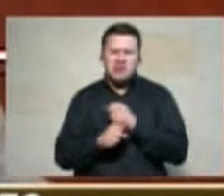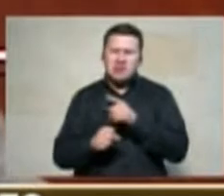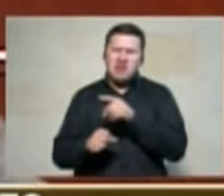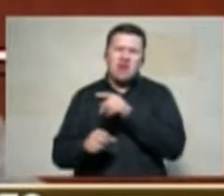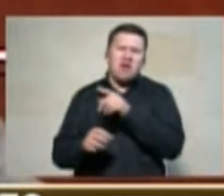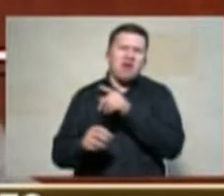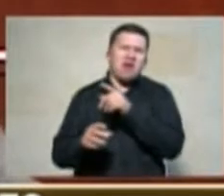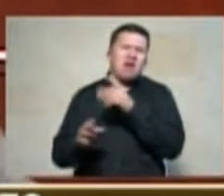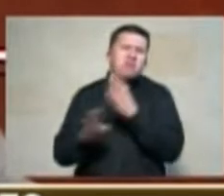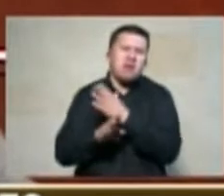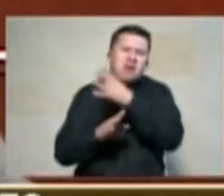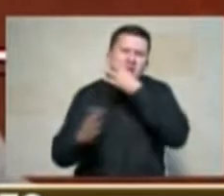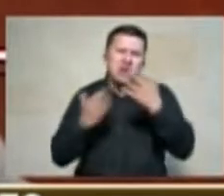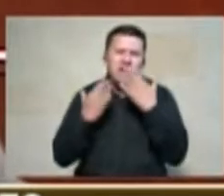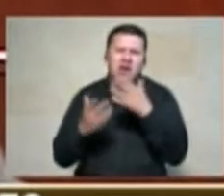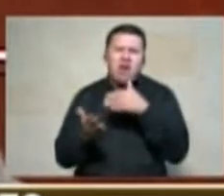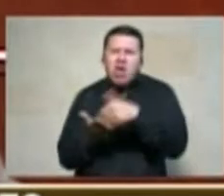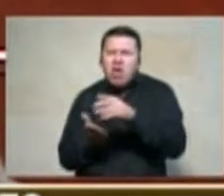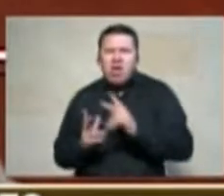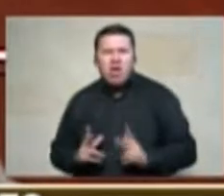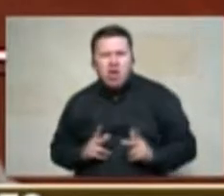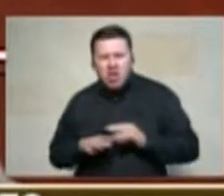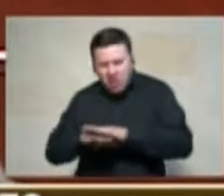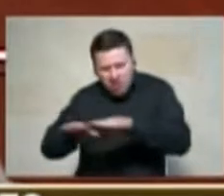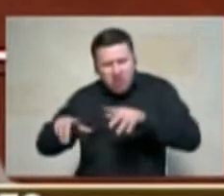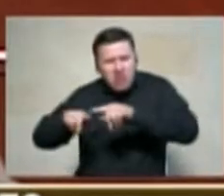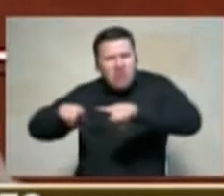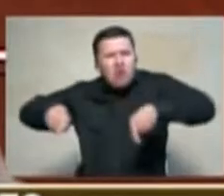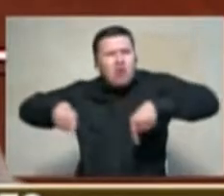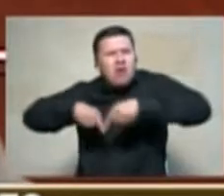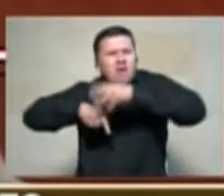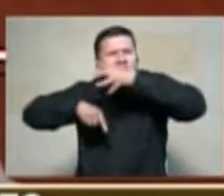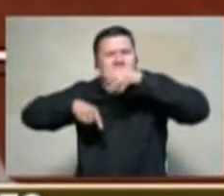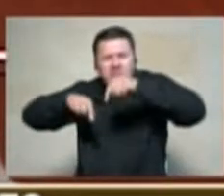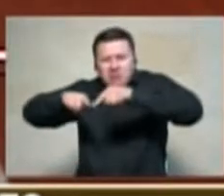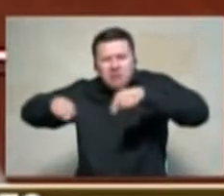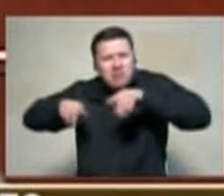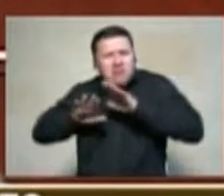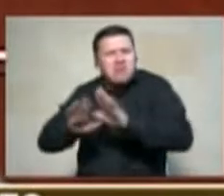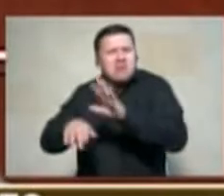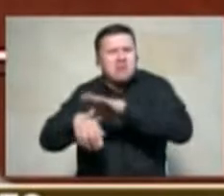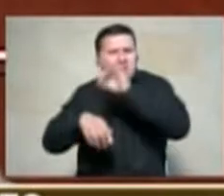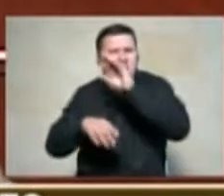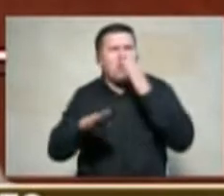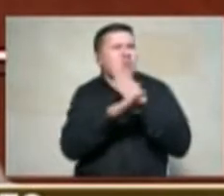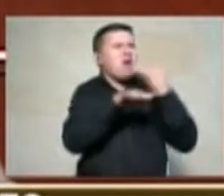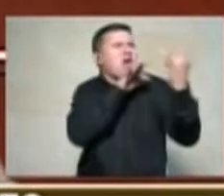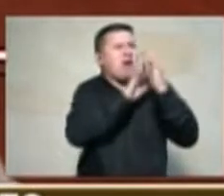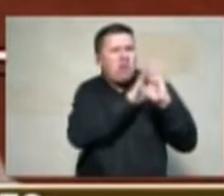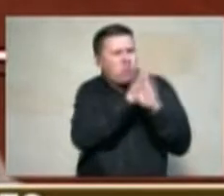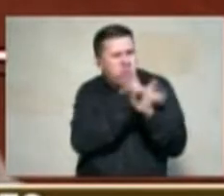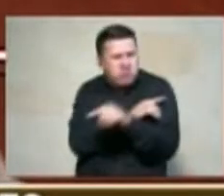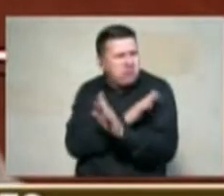desarraigar hoy a un campesino que le ha invertido su vida y que es su único patrimonio que no tiene nada que ver con el conflicto